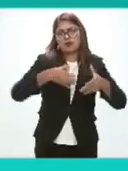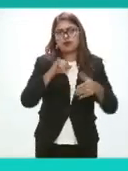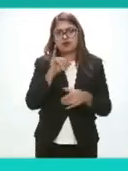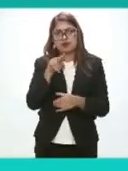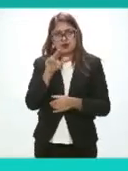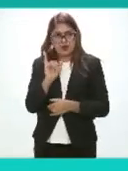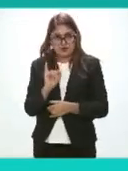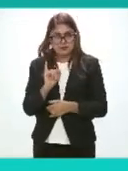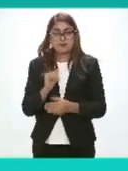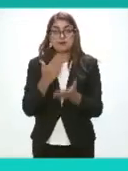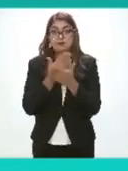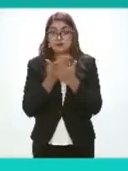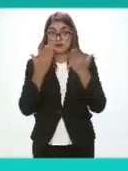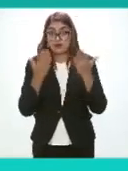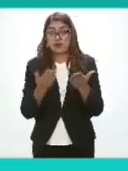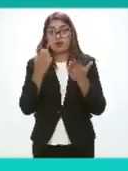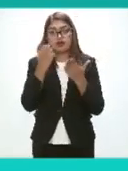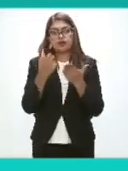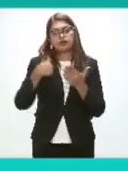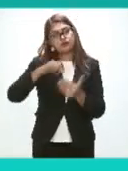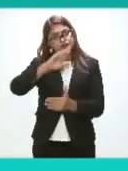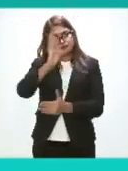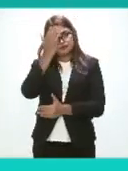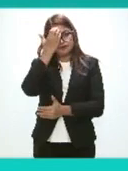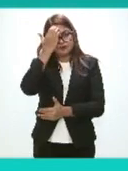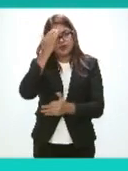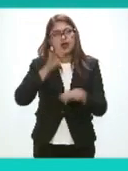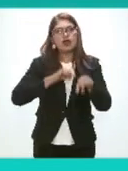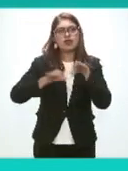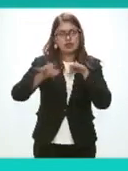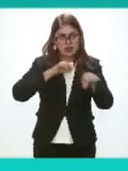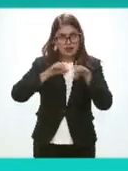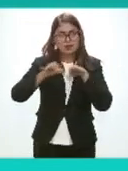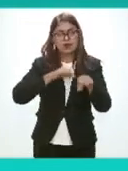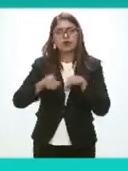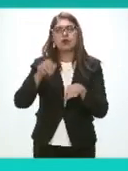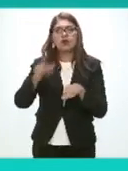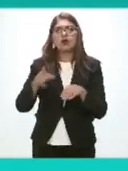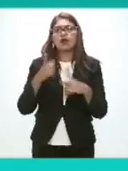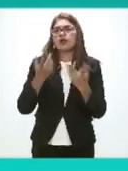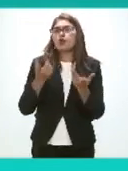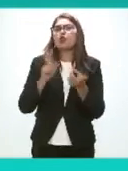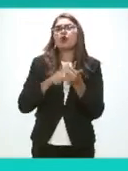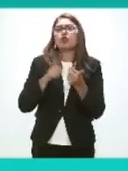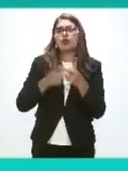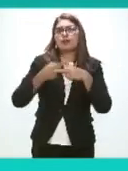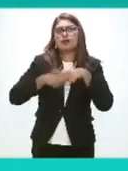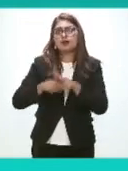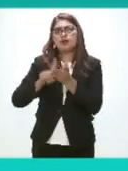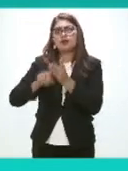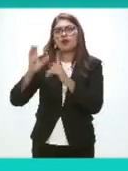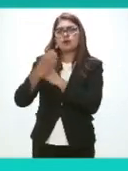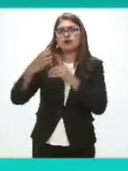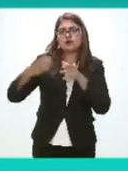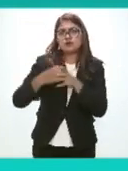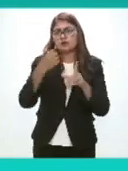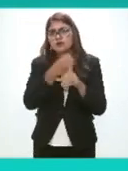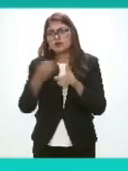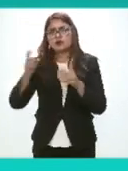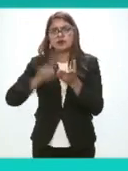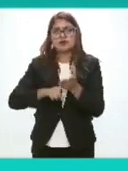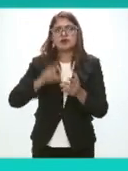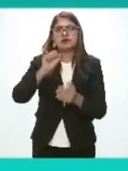En virtud de ello Reconozco el trabajo Que se realiza Desde las Comisiones Ordinarias Del Sistema